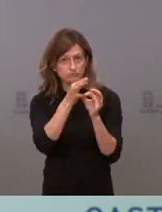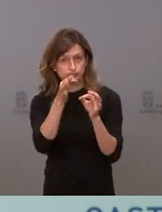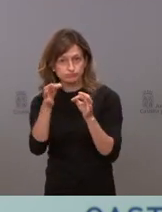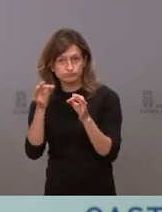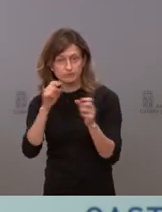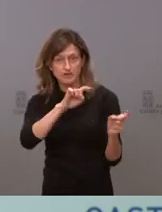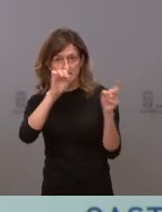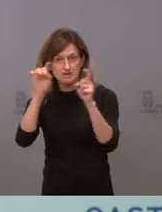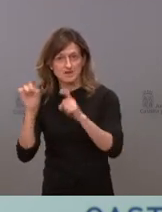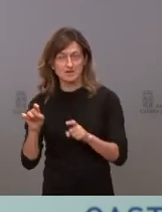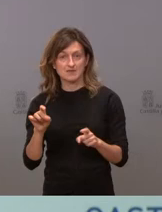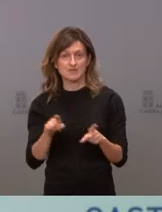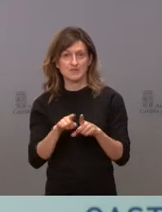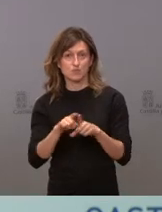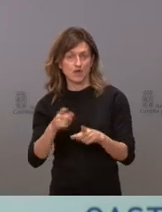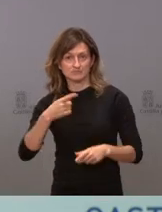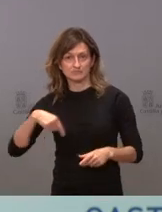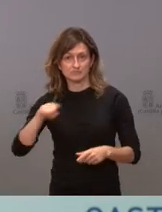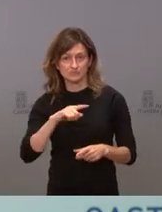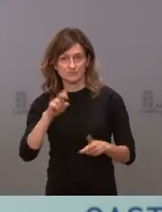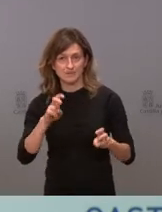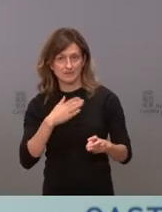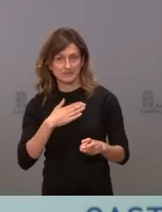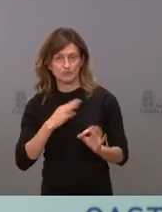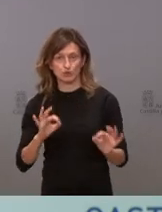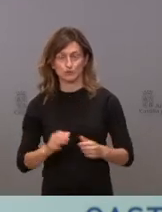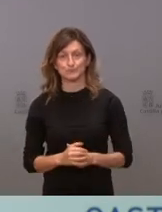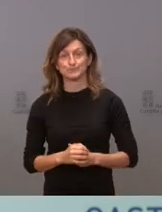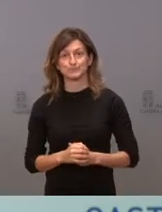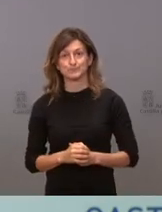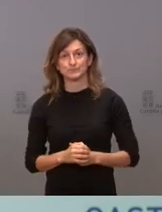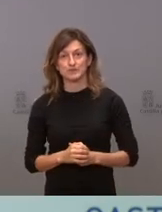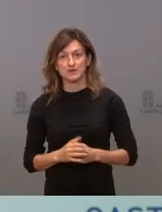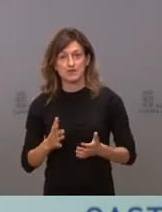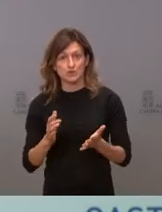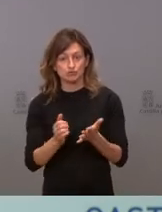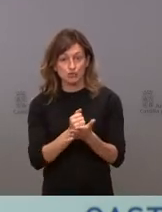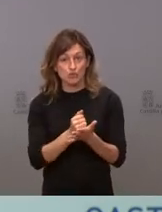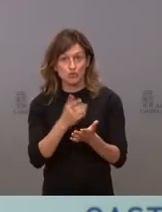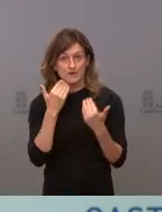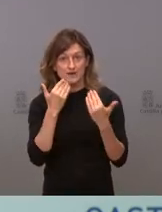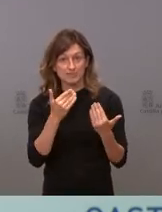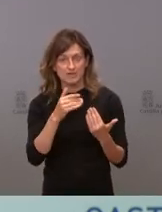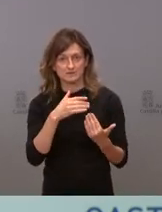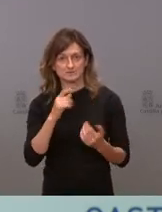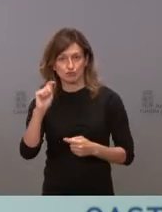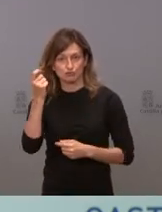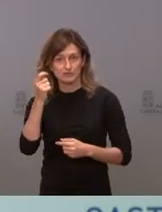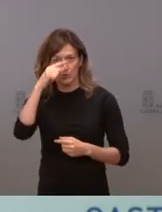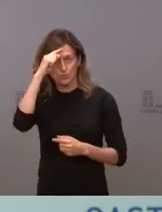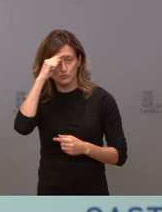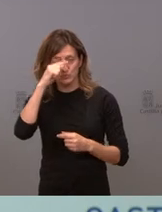que nuestro escenario patrimonio. Todo eso consigue que la cultura llegue a todos